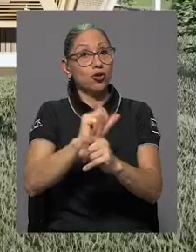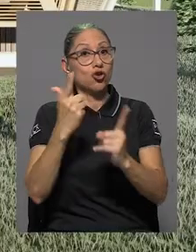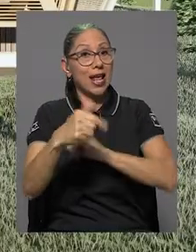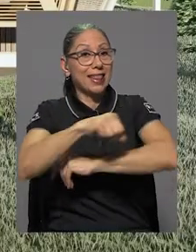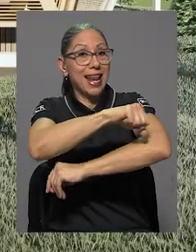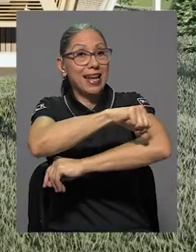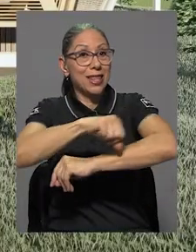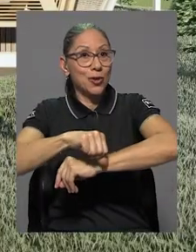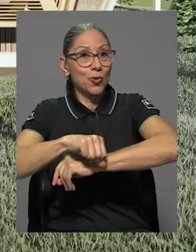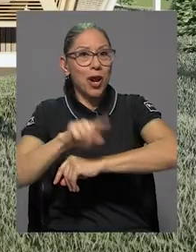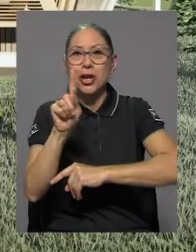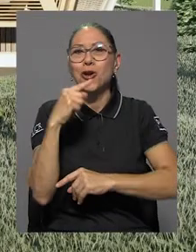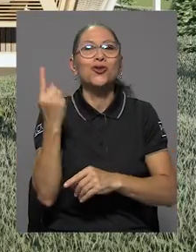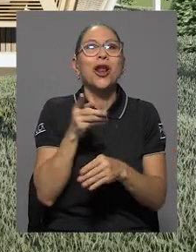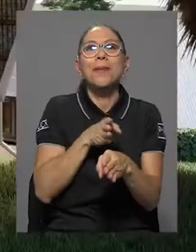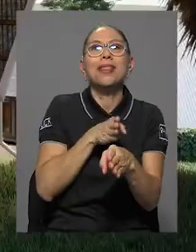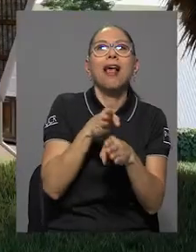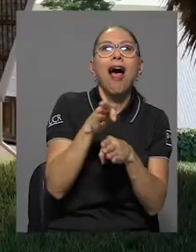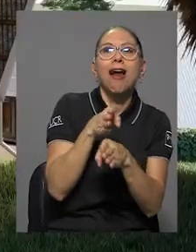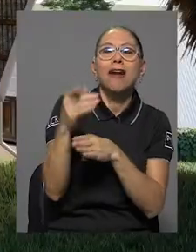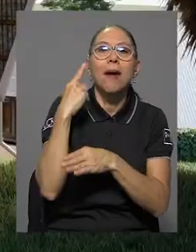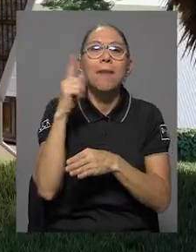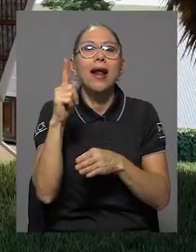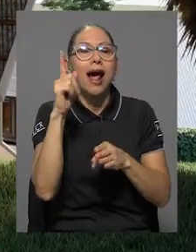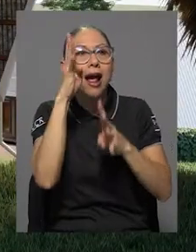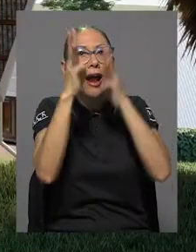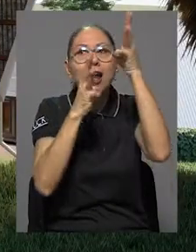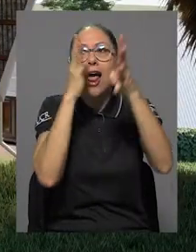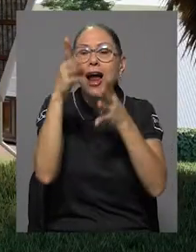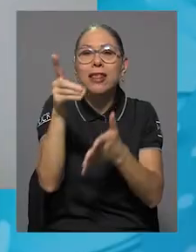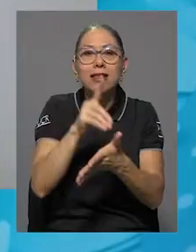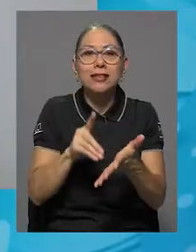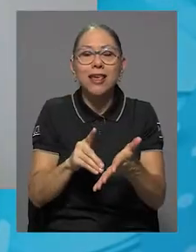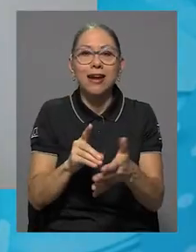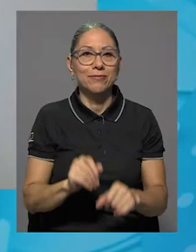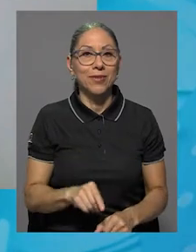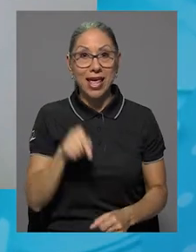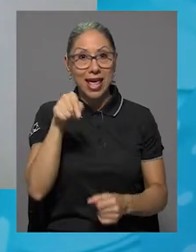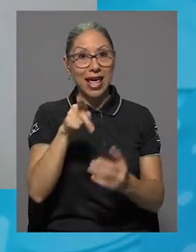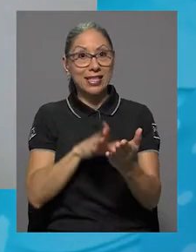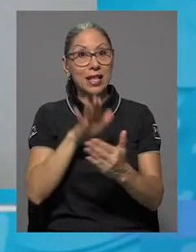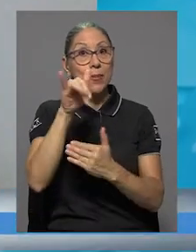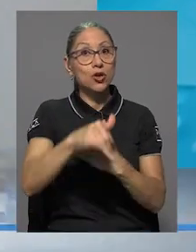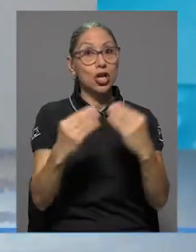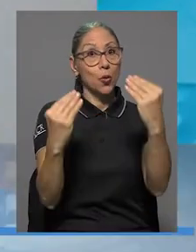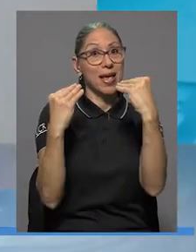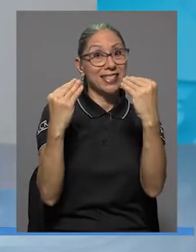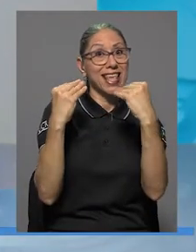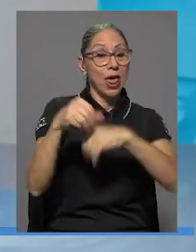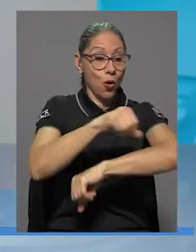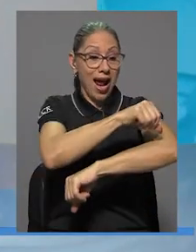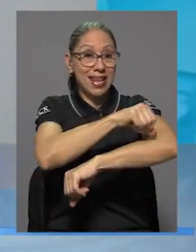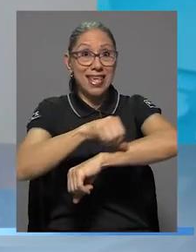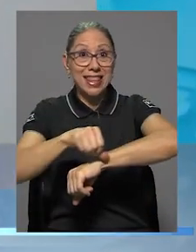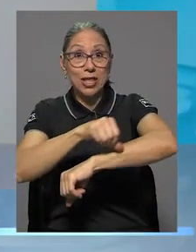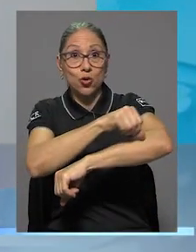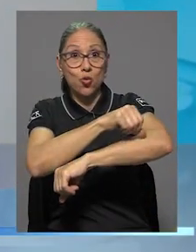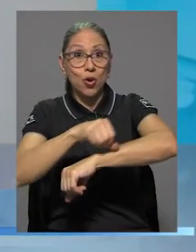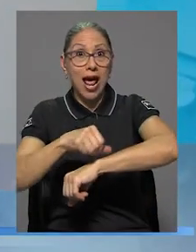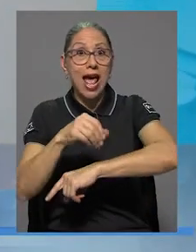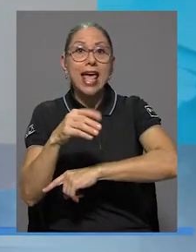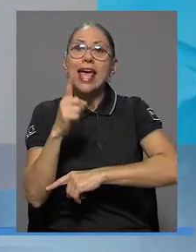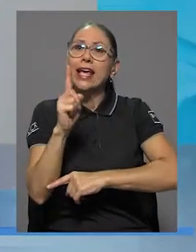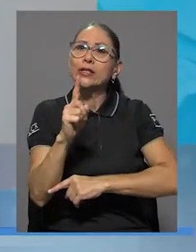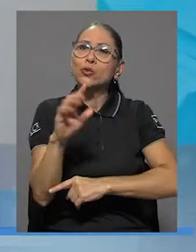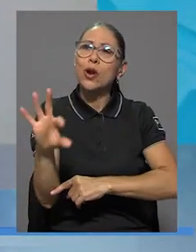el cual va más allá de solo crear y diseñar. Este proyecto lo que me ha enseñado es que la arquitectura es una herramienta,